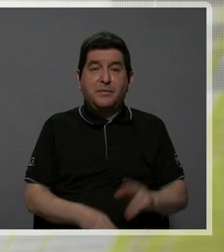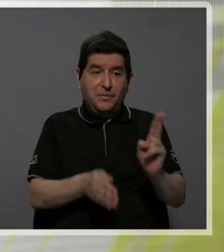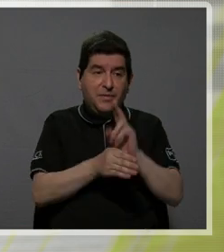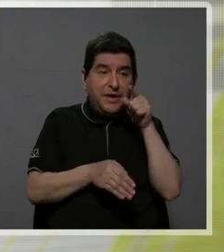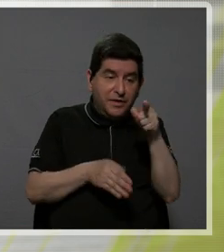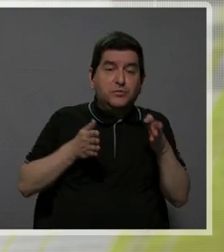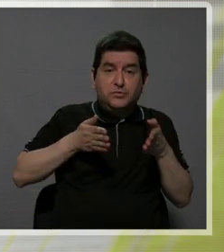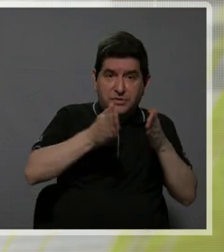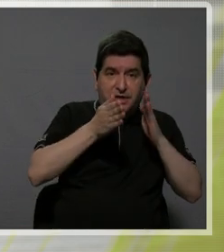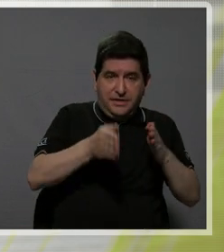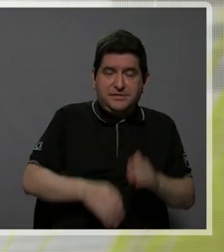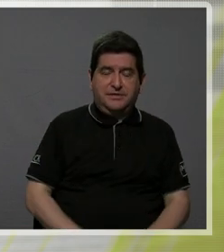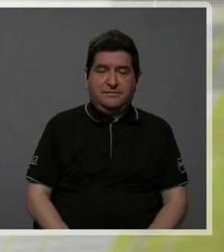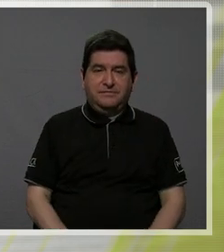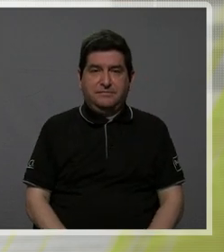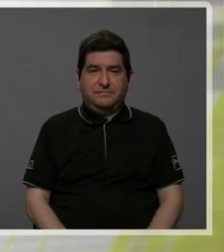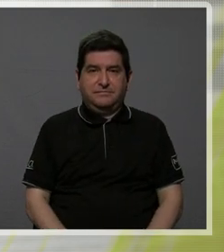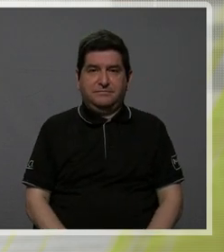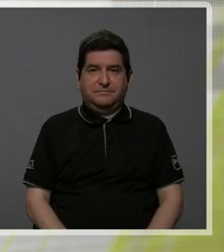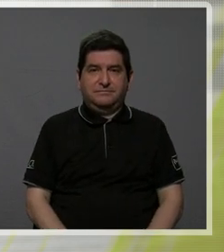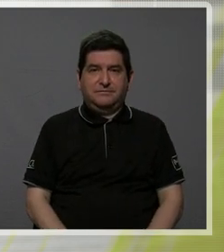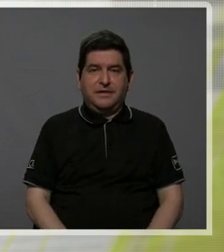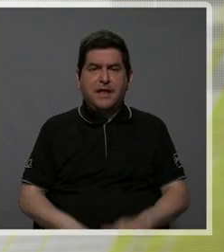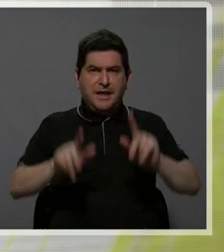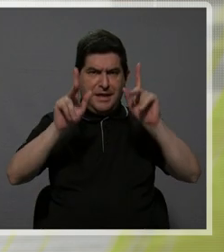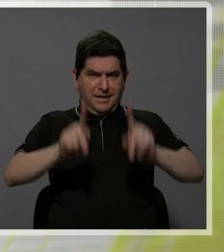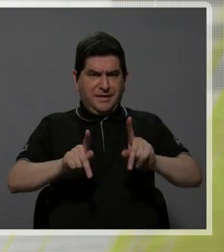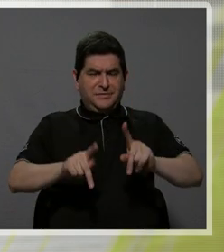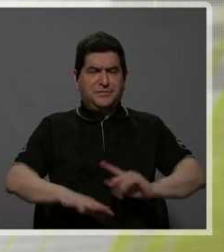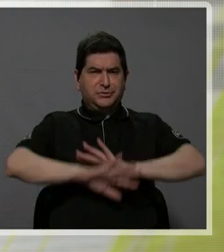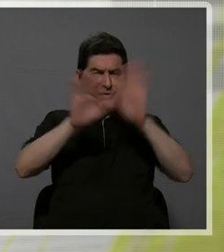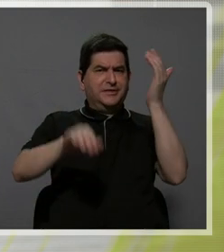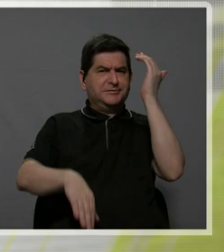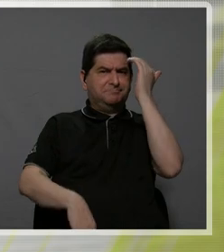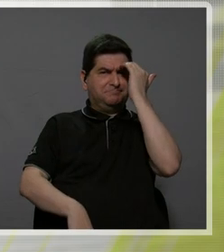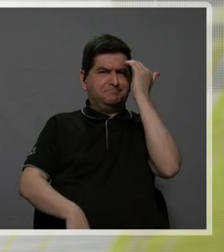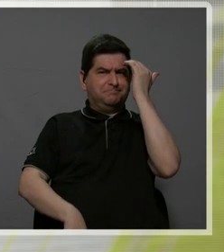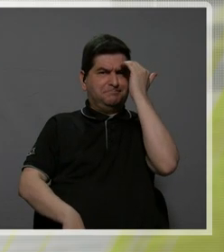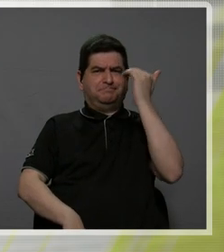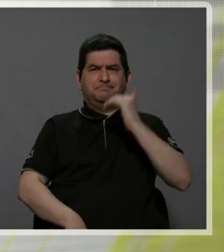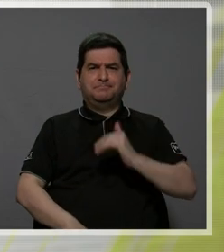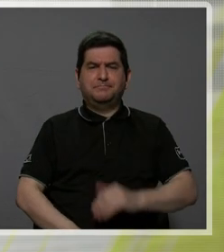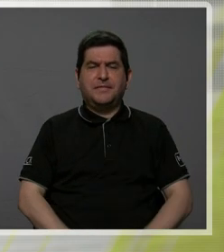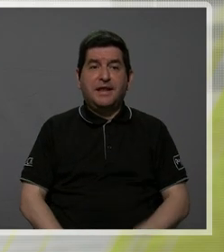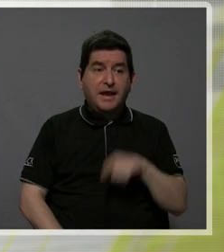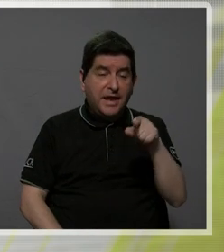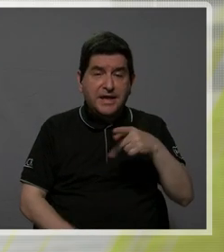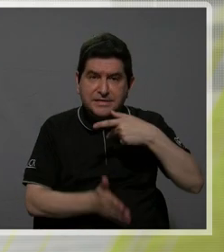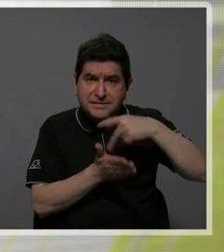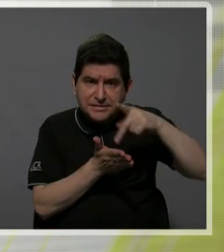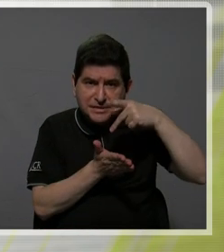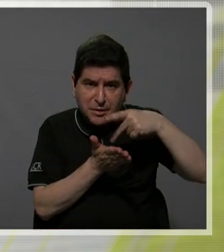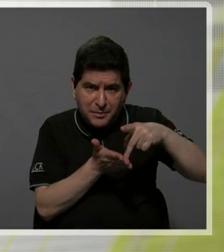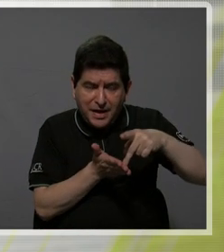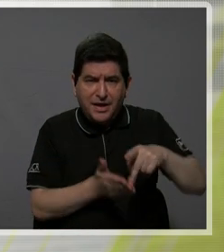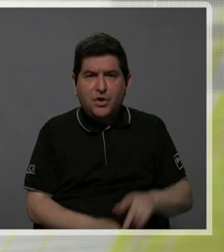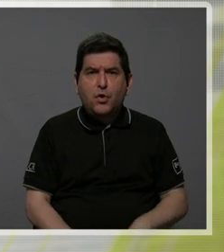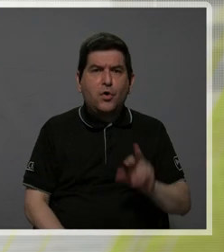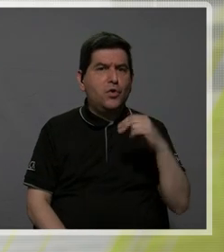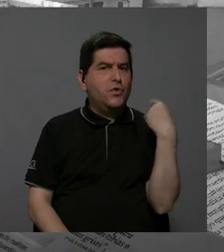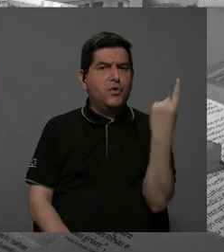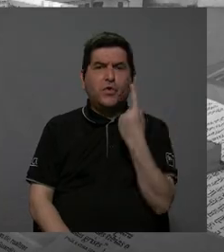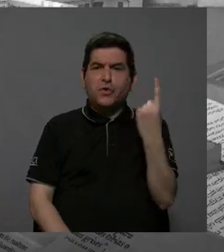por esa vía, hay que, el usuario tiene que tener claro que ese peaje no lo está pagando